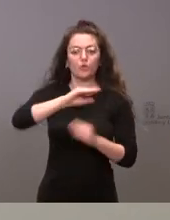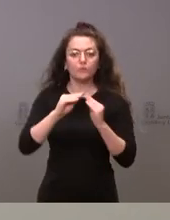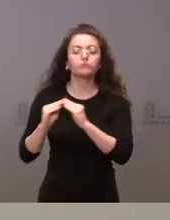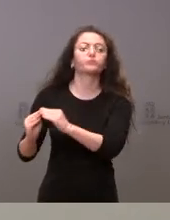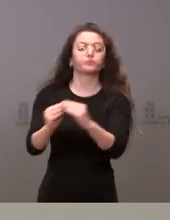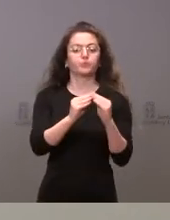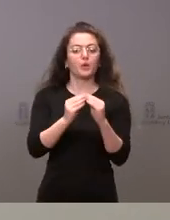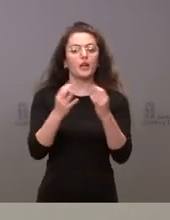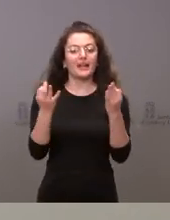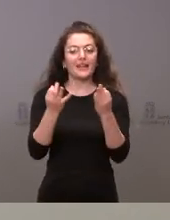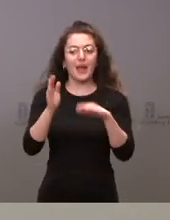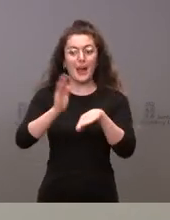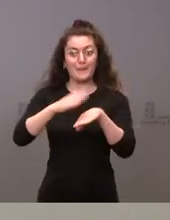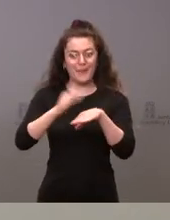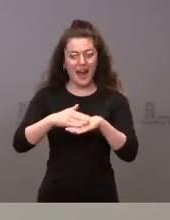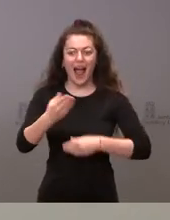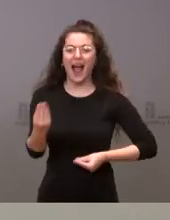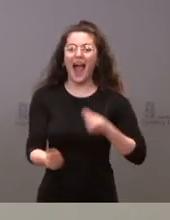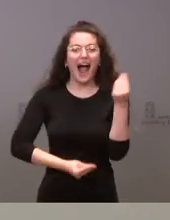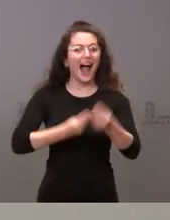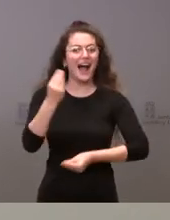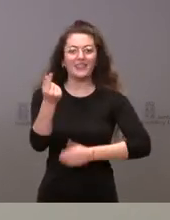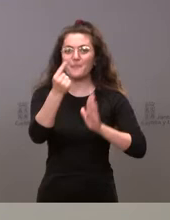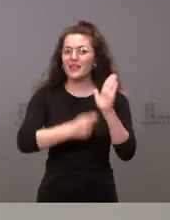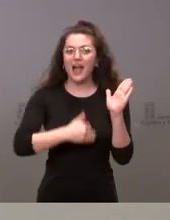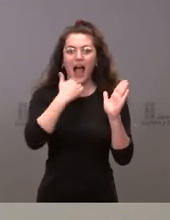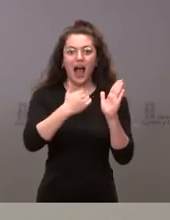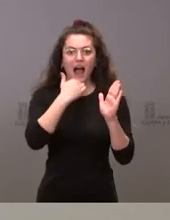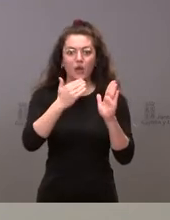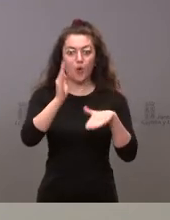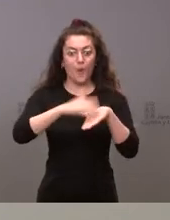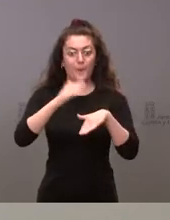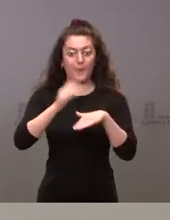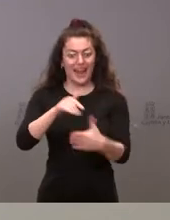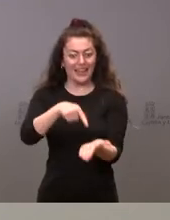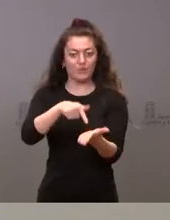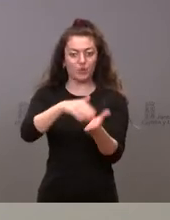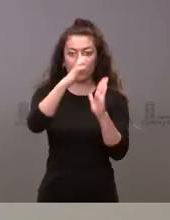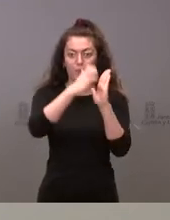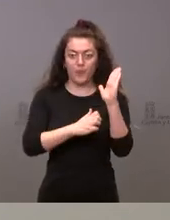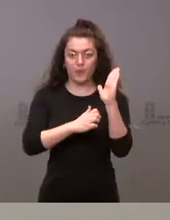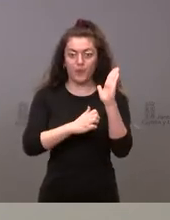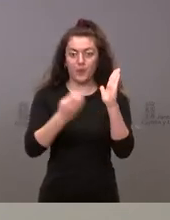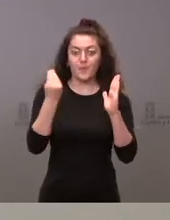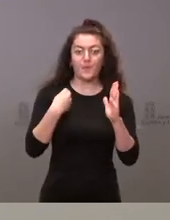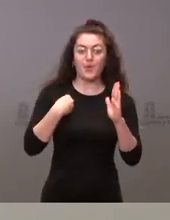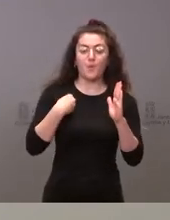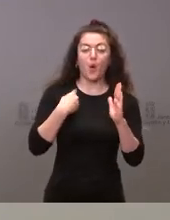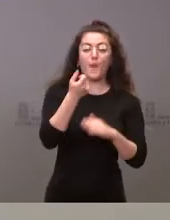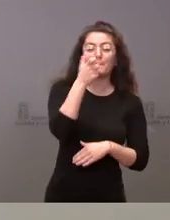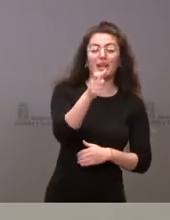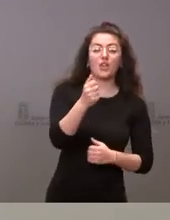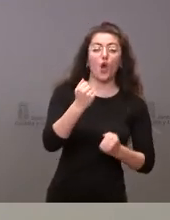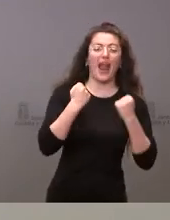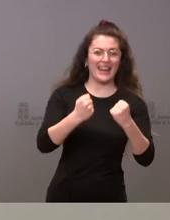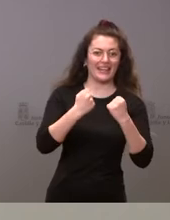para que se tomaran medidas que permitieran una rebaja de impuestos para bajar el coste y el precio de la energía incluso las